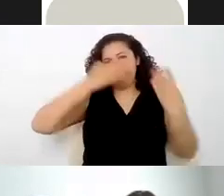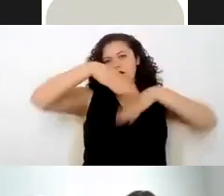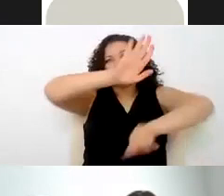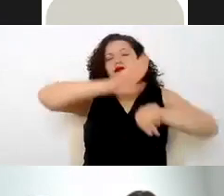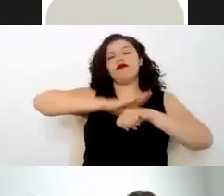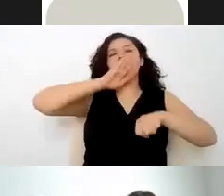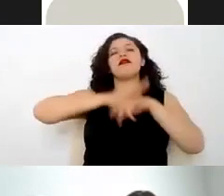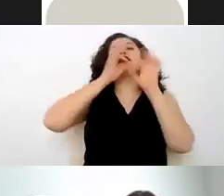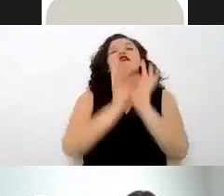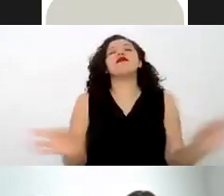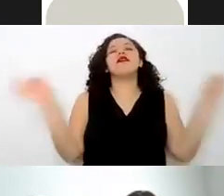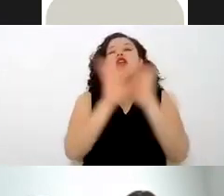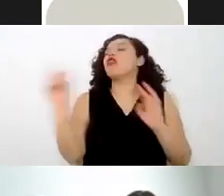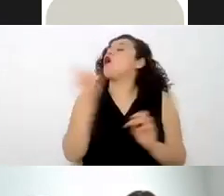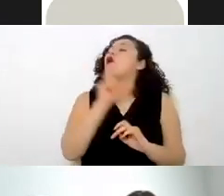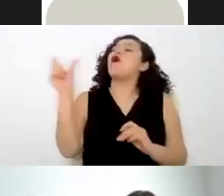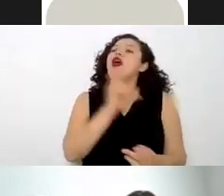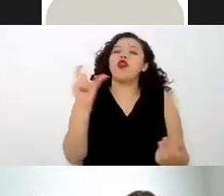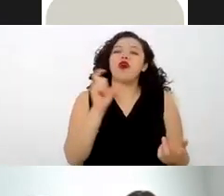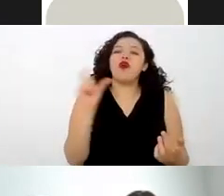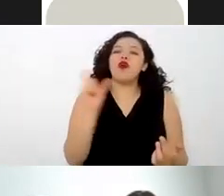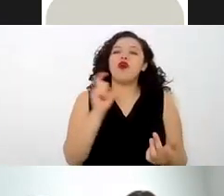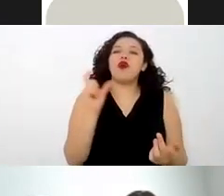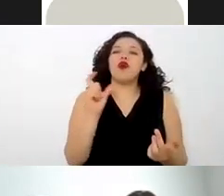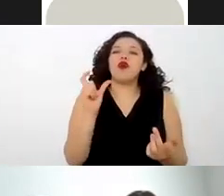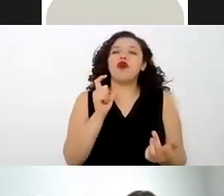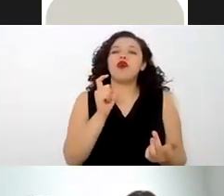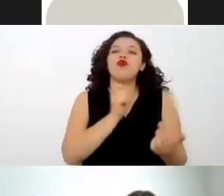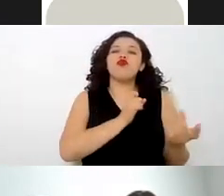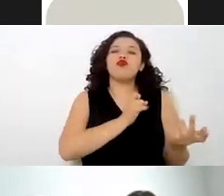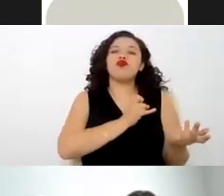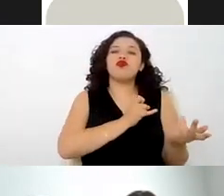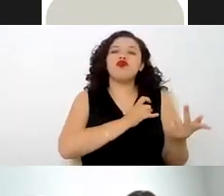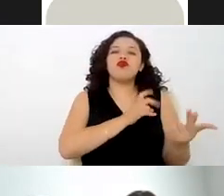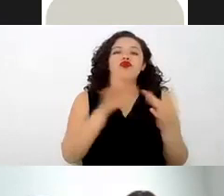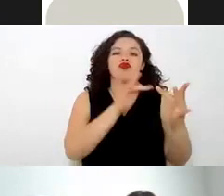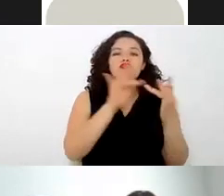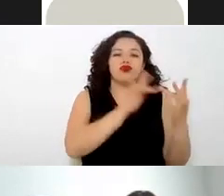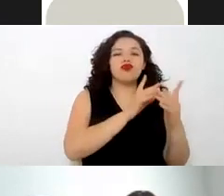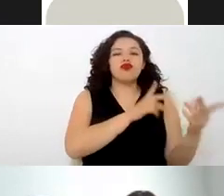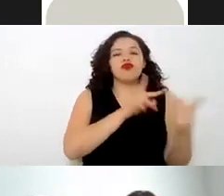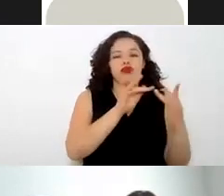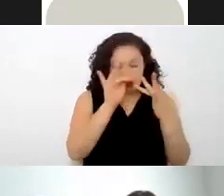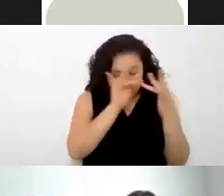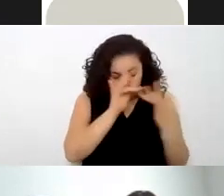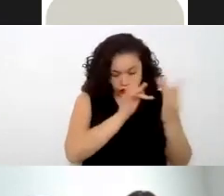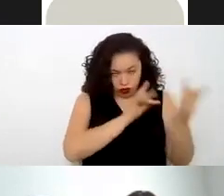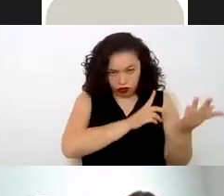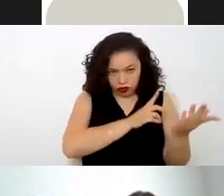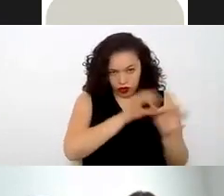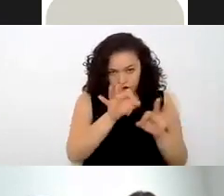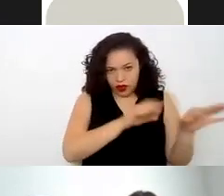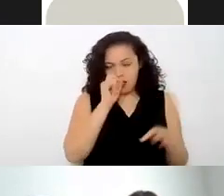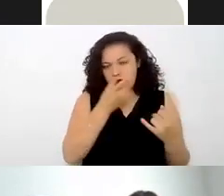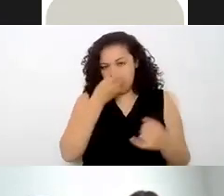en el momento de la rescisión de la relación laboral también es importante mencionar que los directores